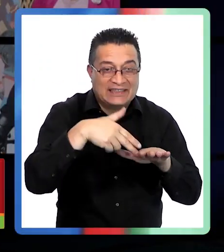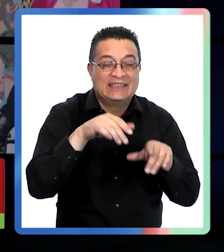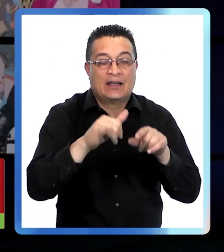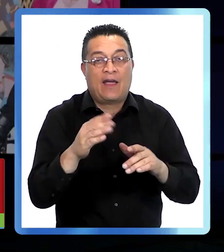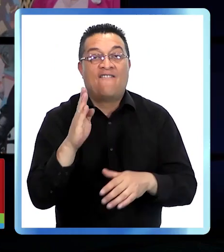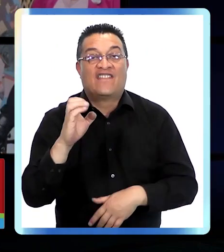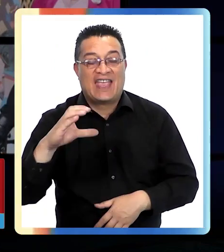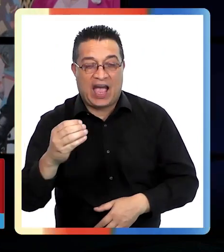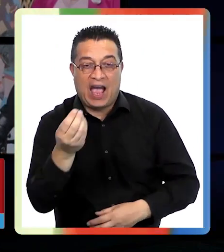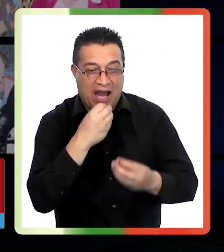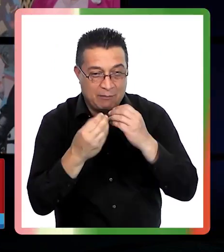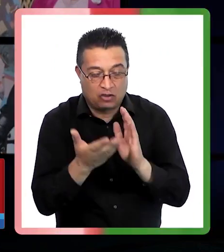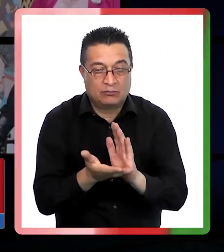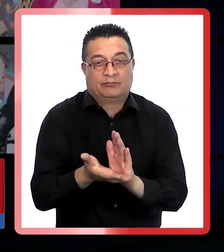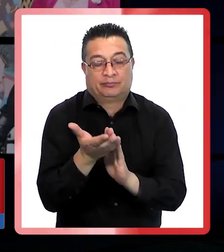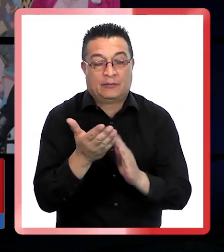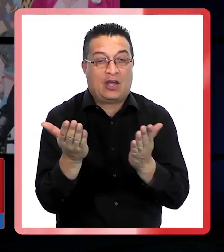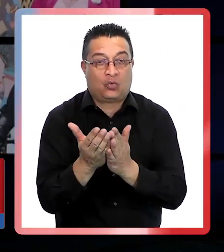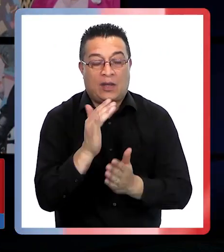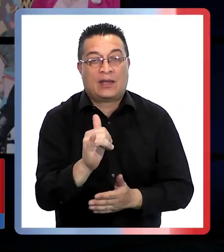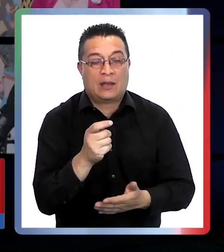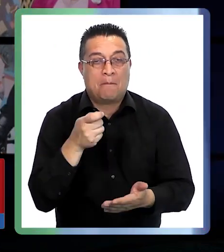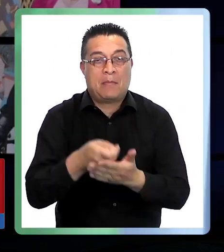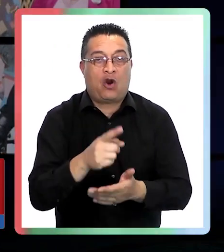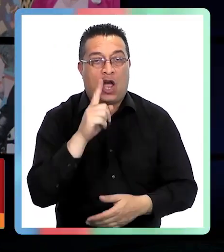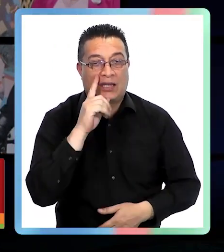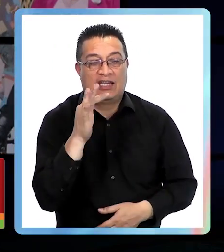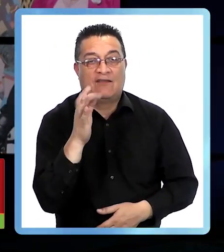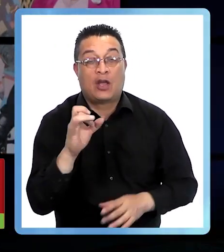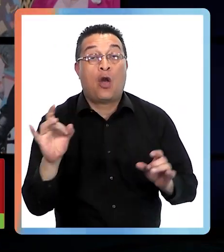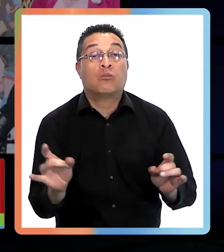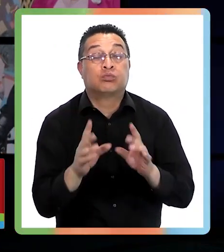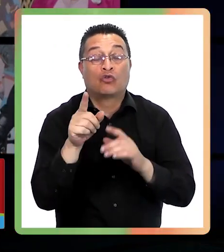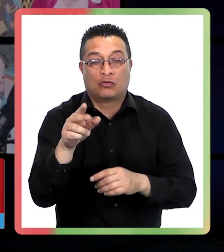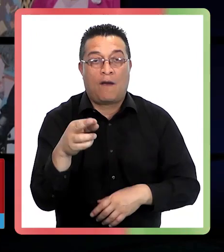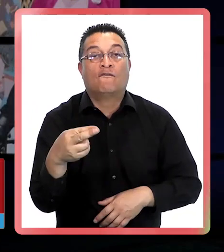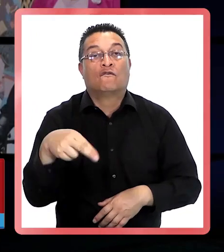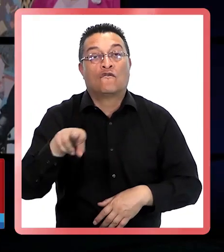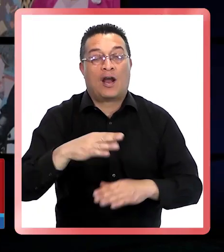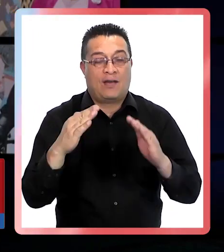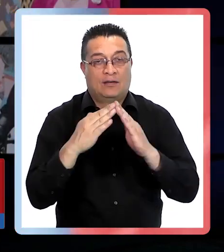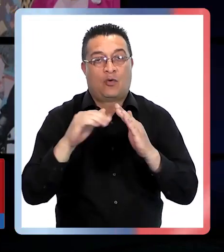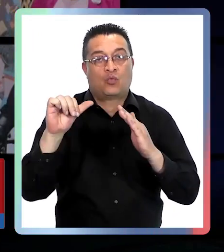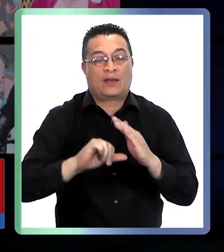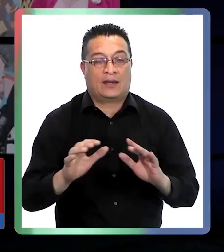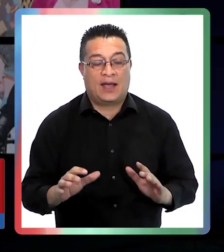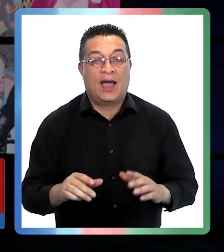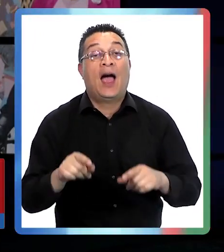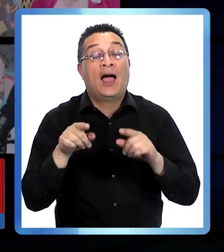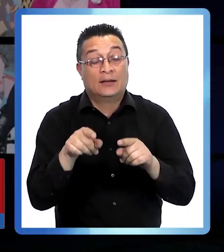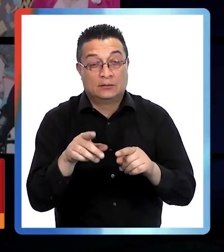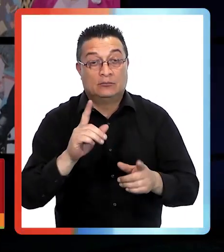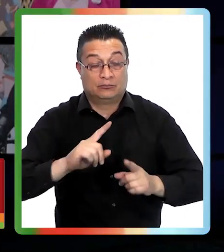estudiantes y el pago de un IFE en caso de que vuelvan las cuarentenas. Además, la administración de Gabriel Boric